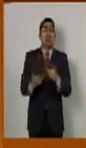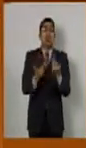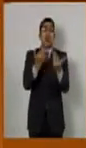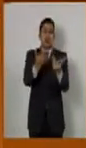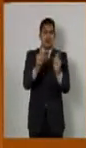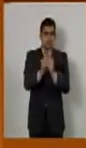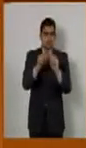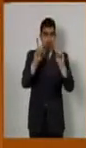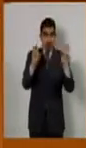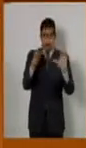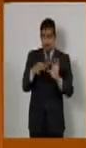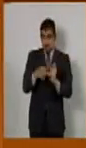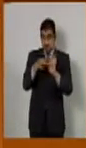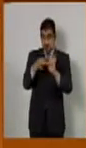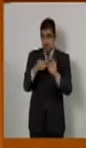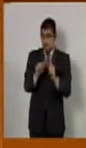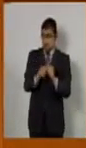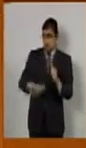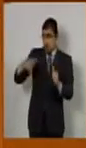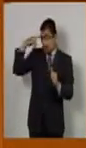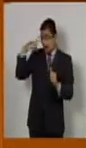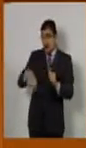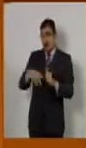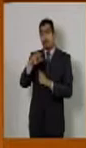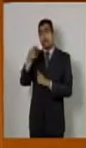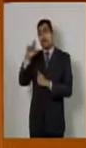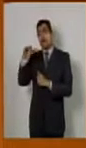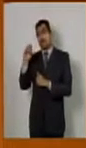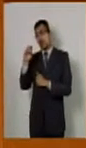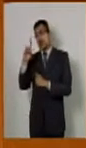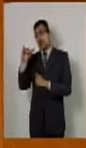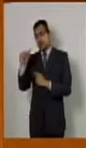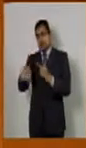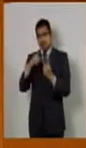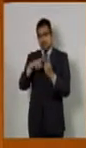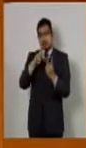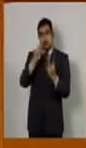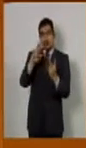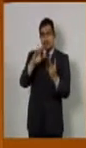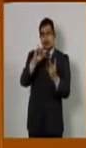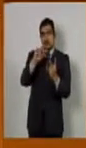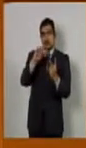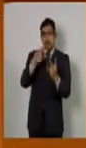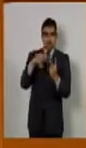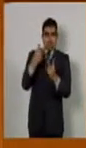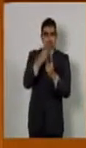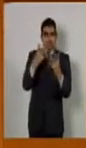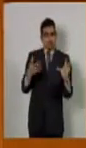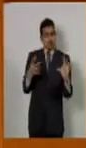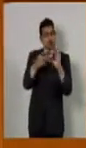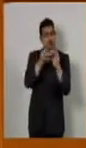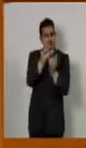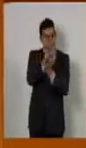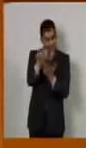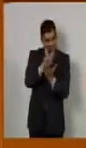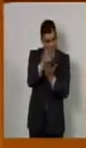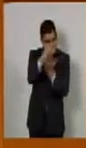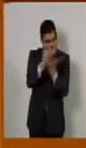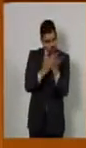con dos prestigiados mexicanos, Mario Molina y el doctor Sarucán, hicieron una